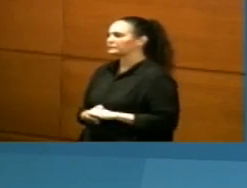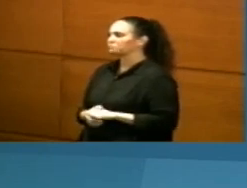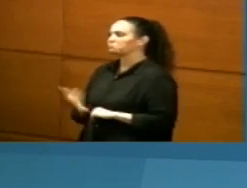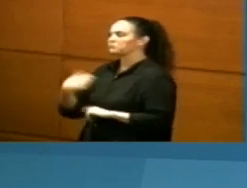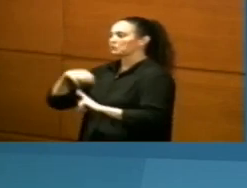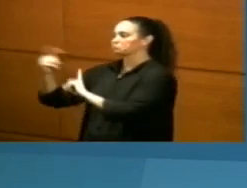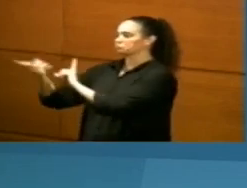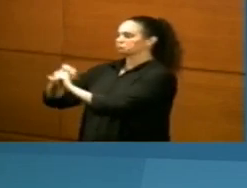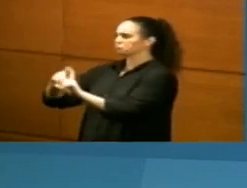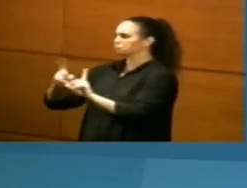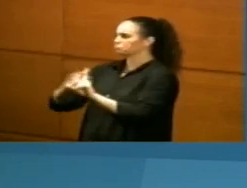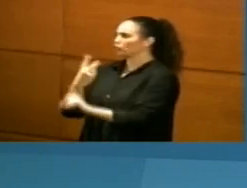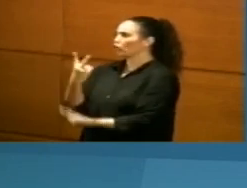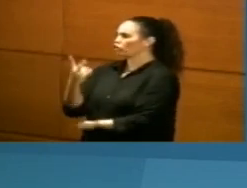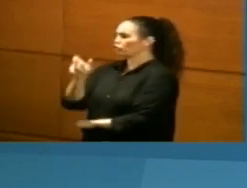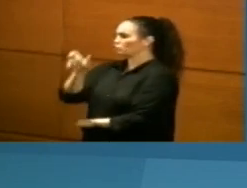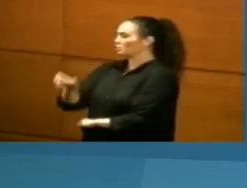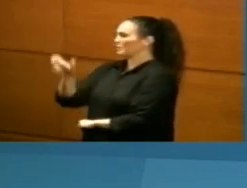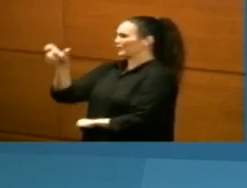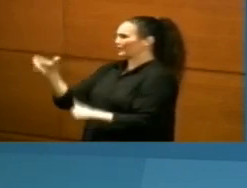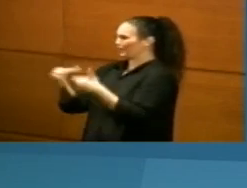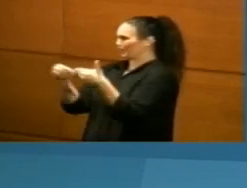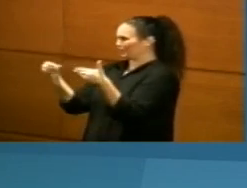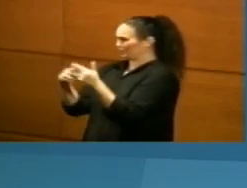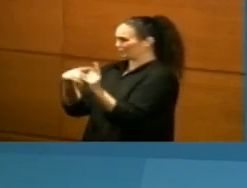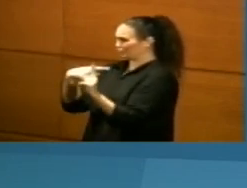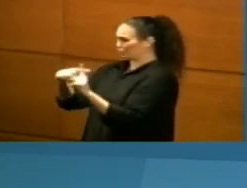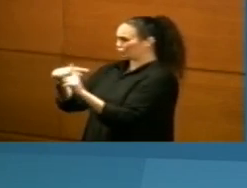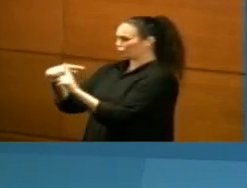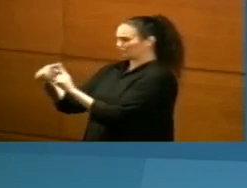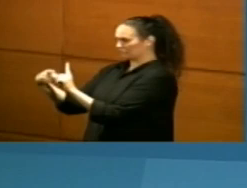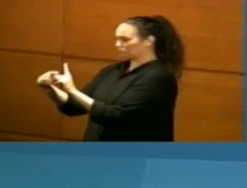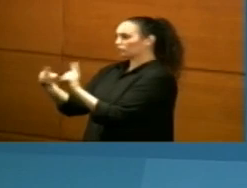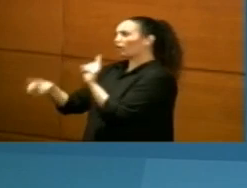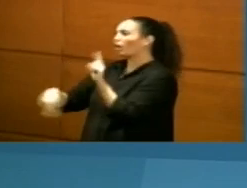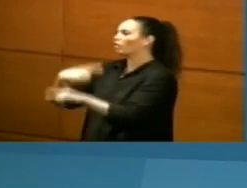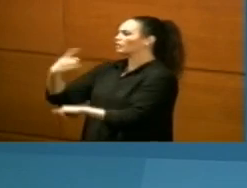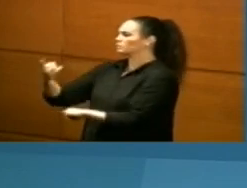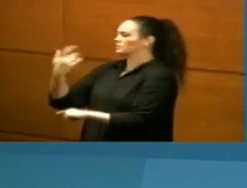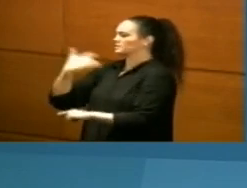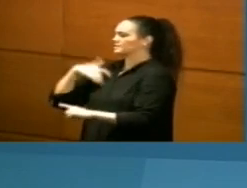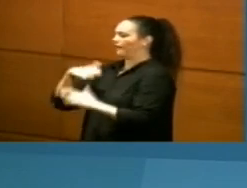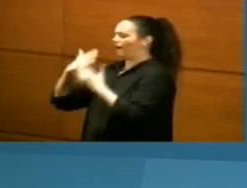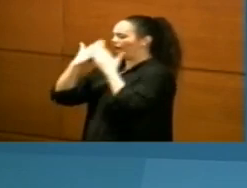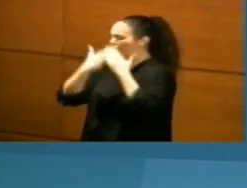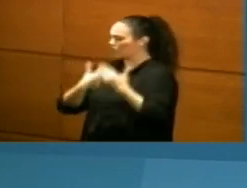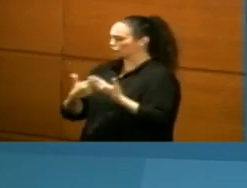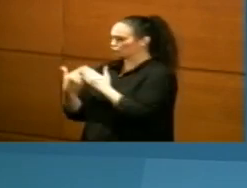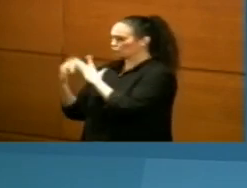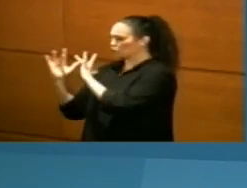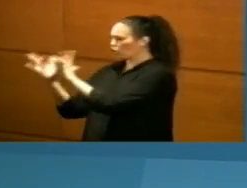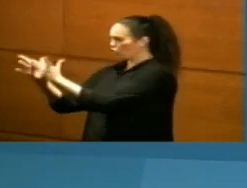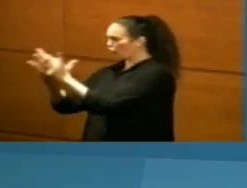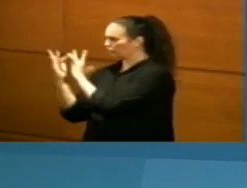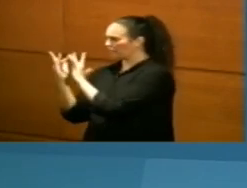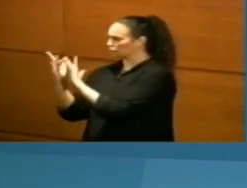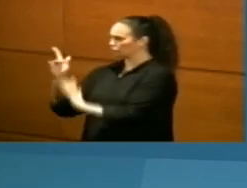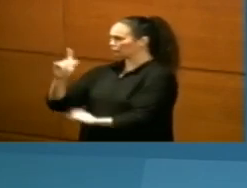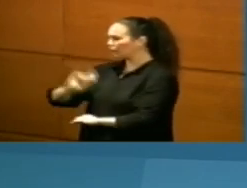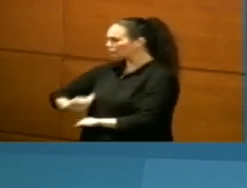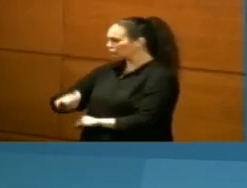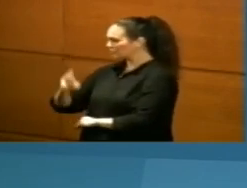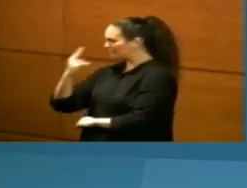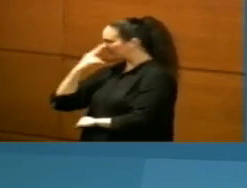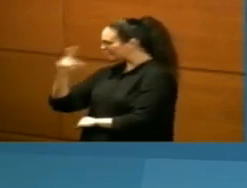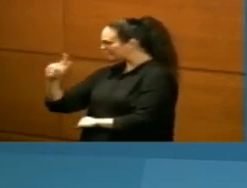positivos ingresados, pasaron a realizar el pertinente estudio de contactos entre profesionales,